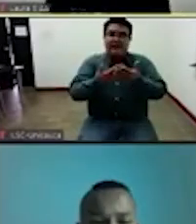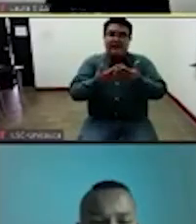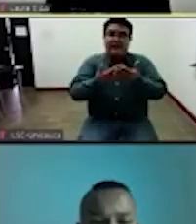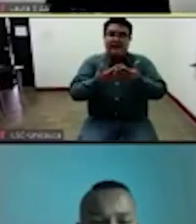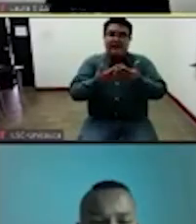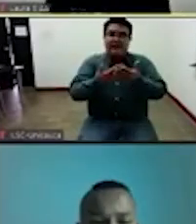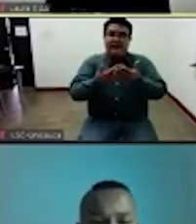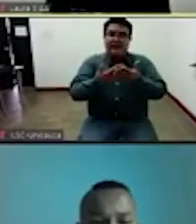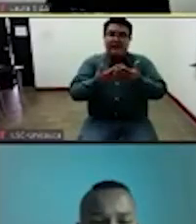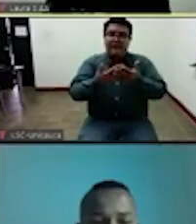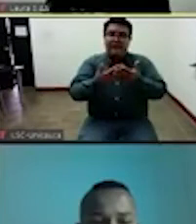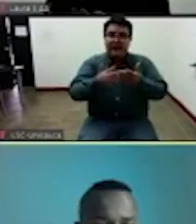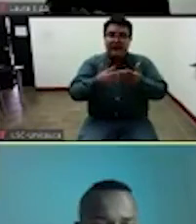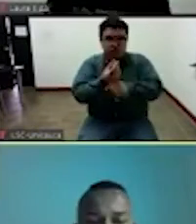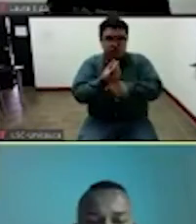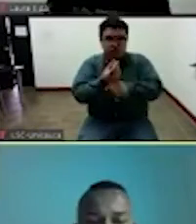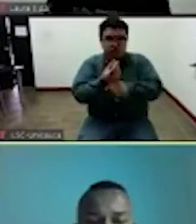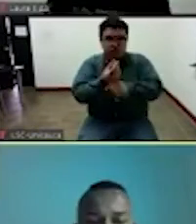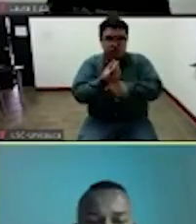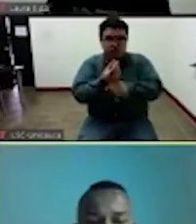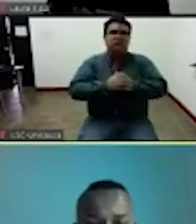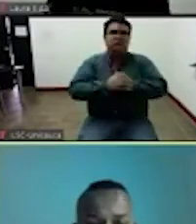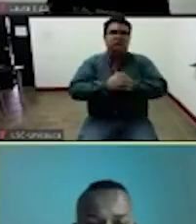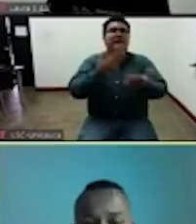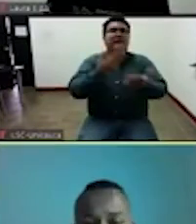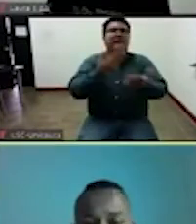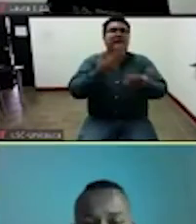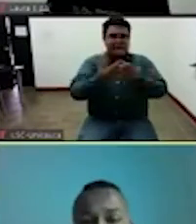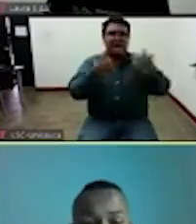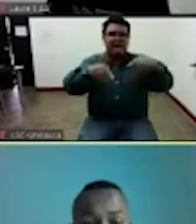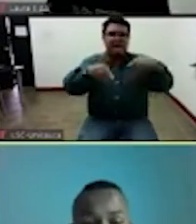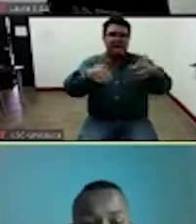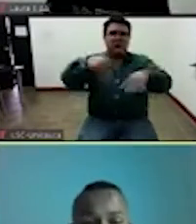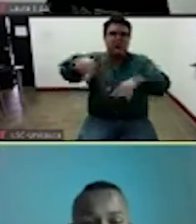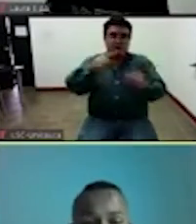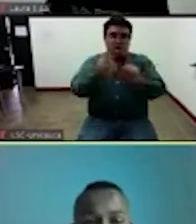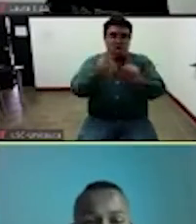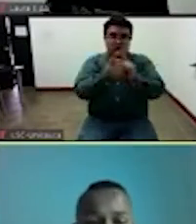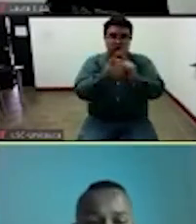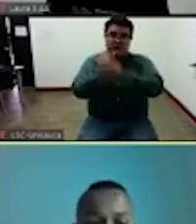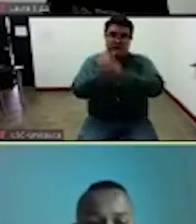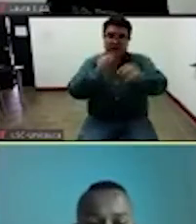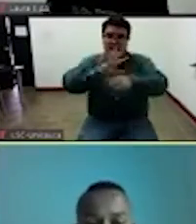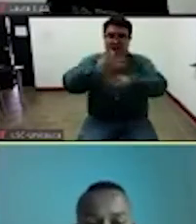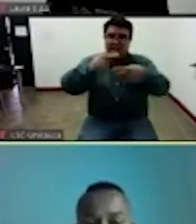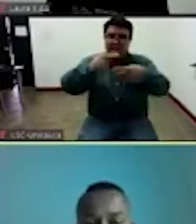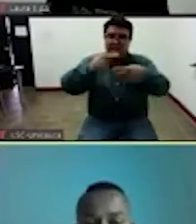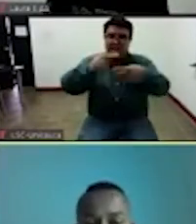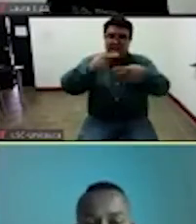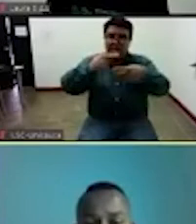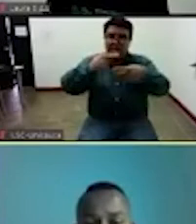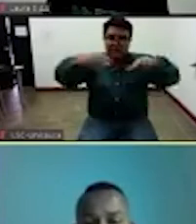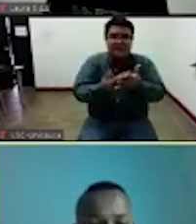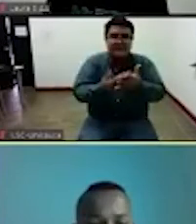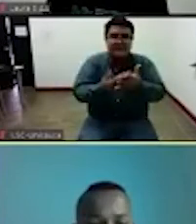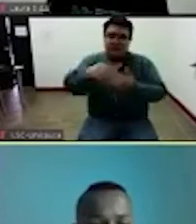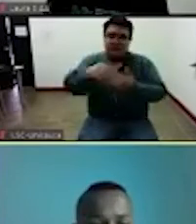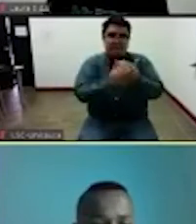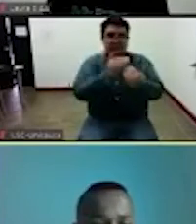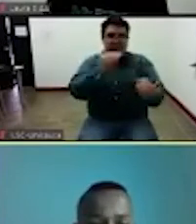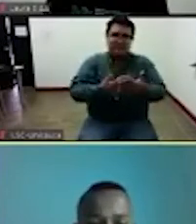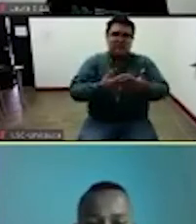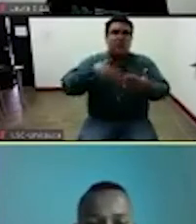a la organización del seminario y por aceptar la invitación voy a dejar de